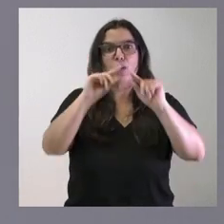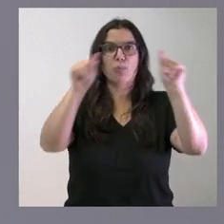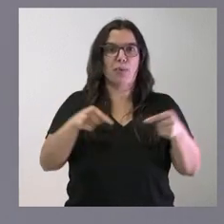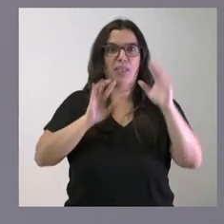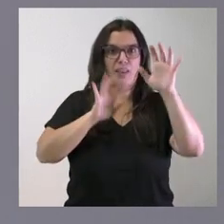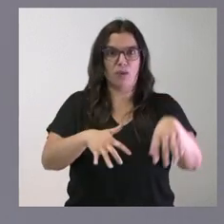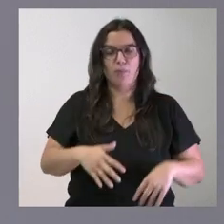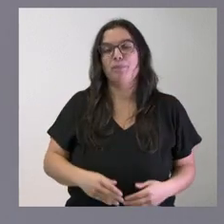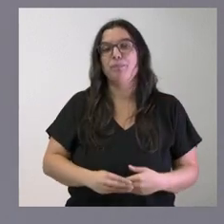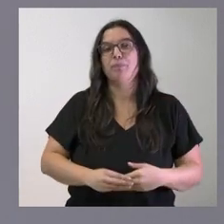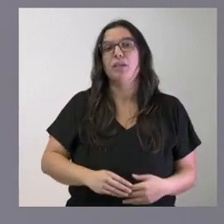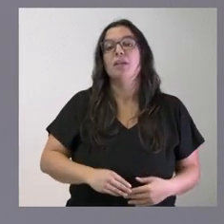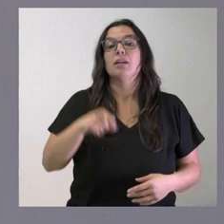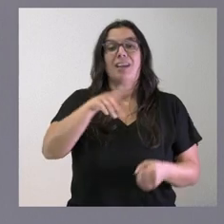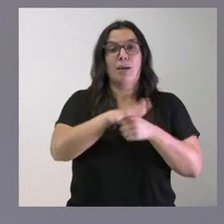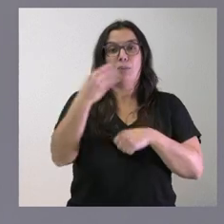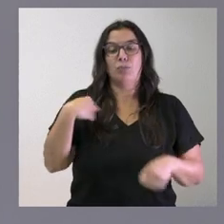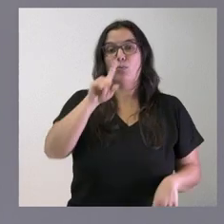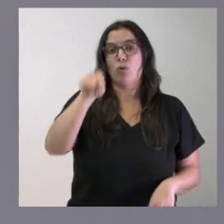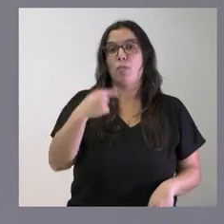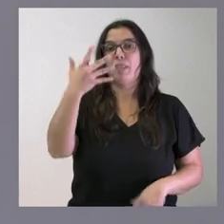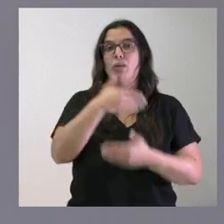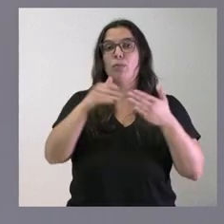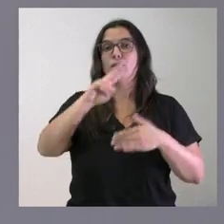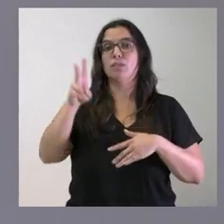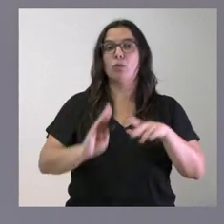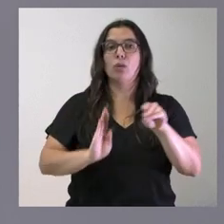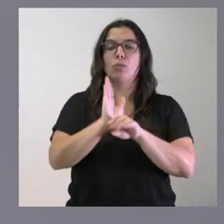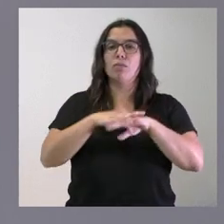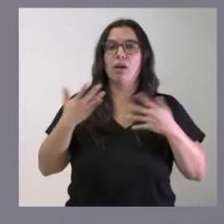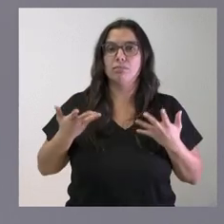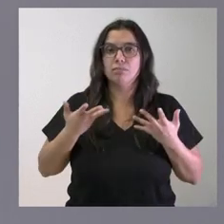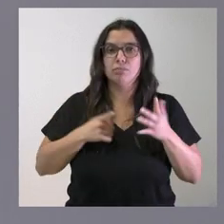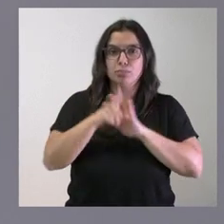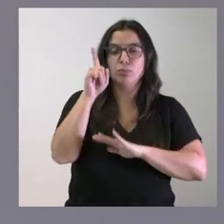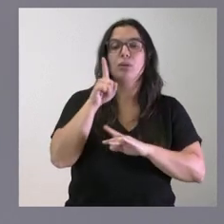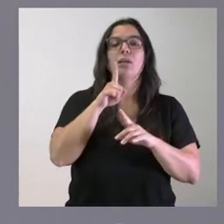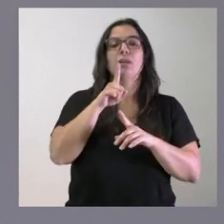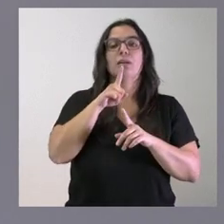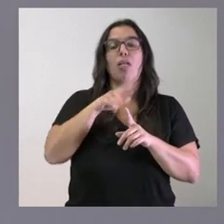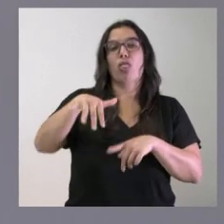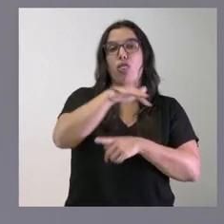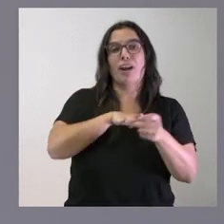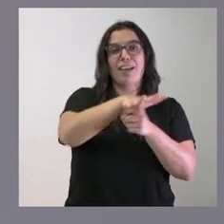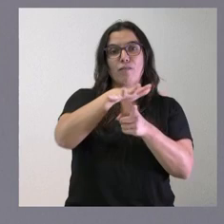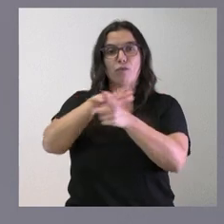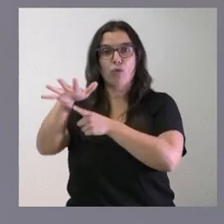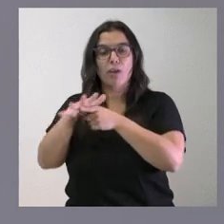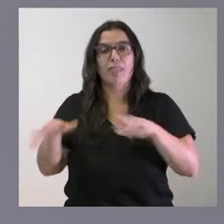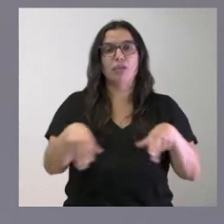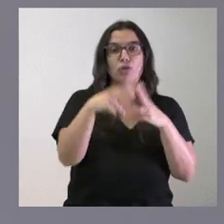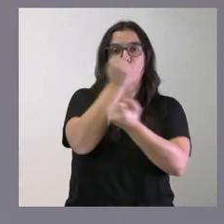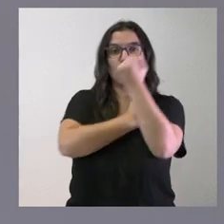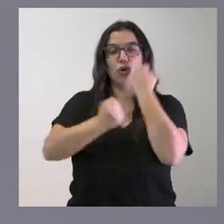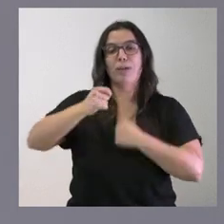mismo ámbito, 1,5 millones de euros de ayudas para el desarrollo de las zonas de influencia socioeconómica de los diferentes espacios naturales.